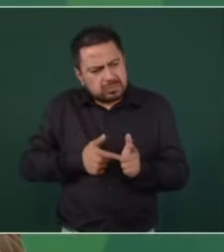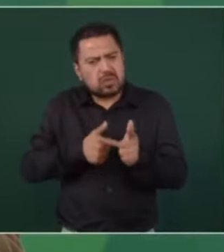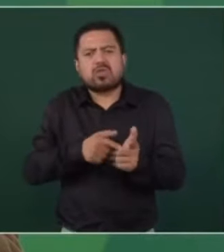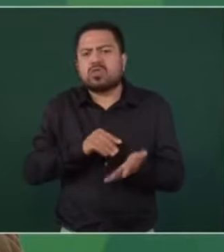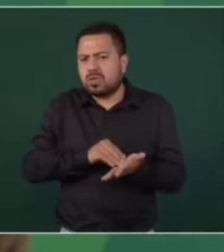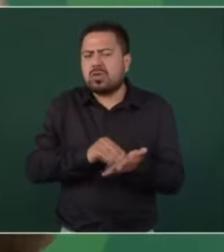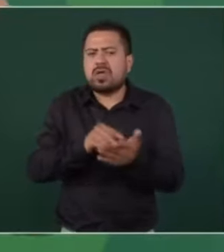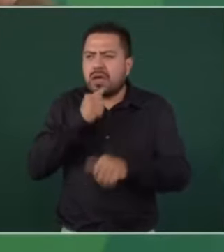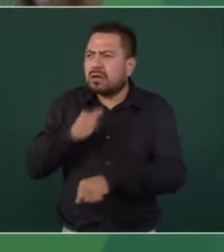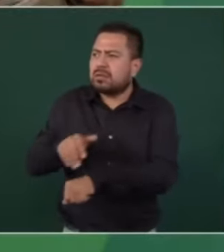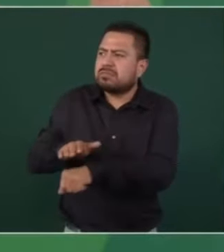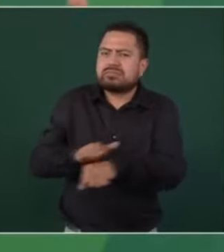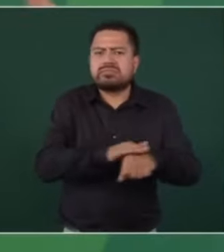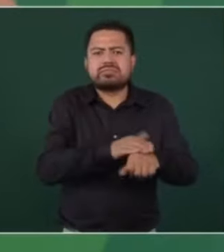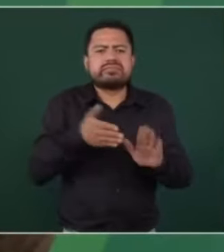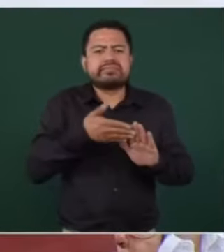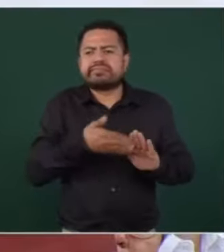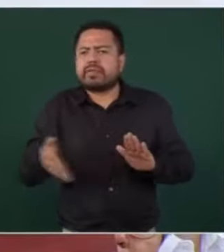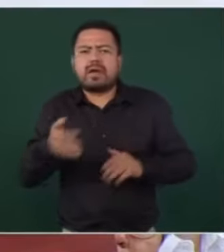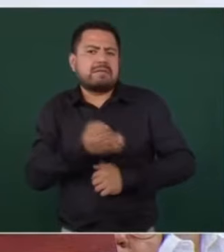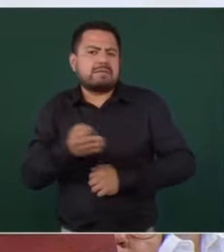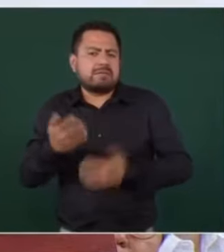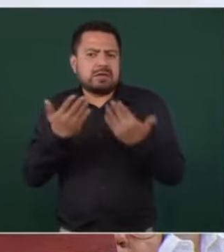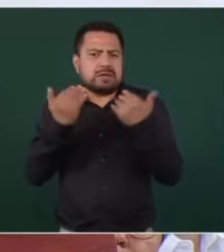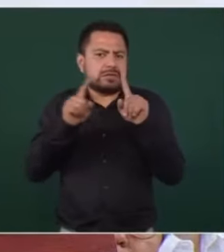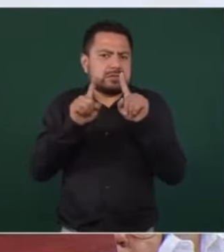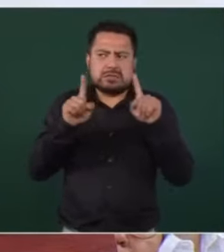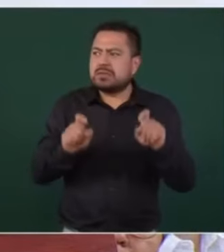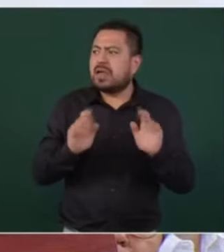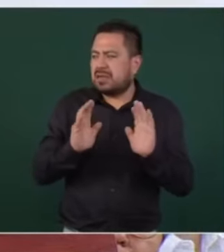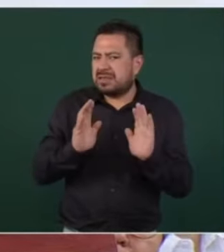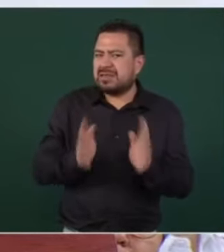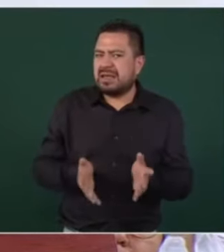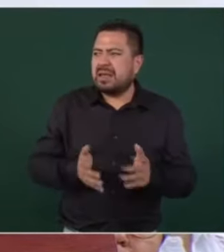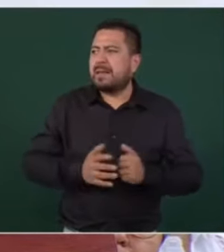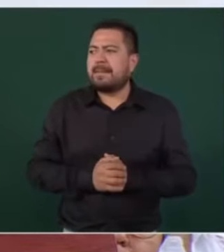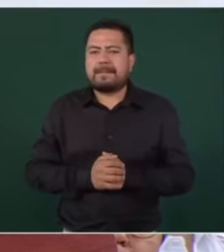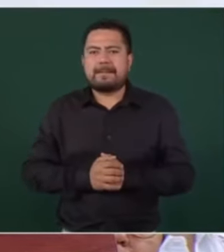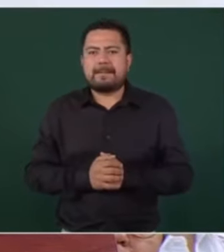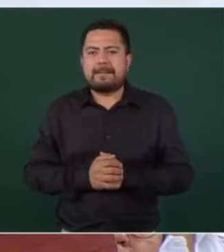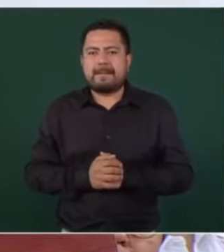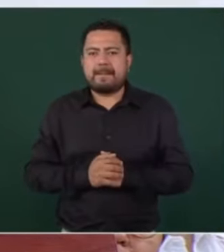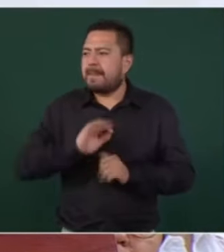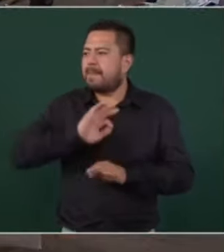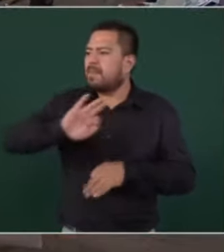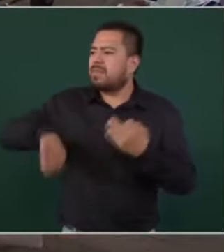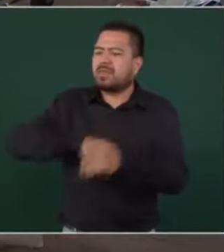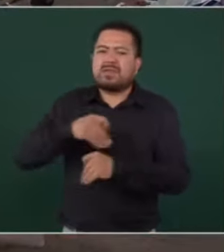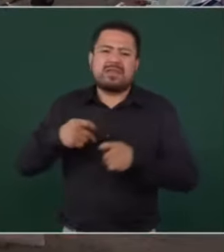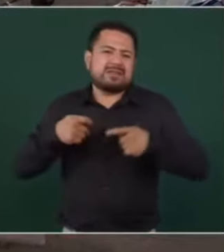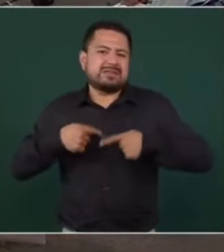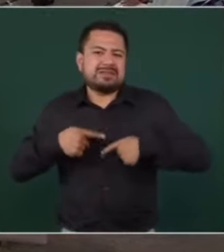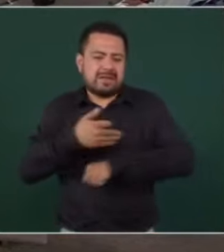periódicamente. Ya todas las familias